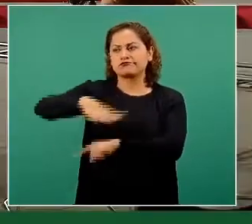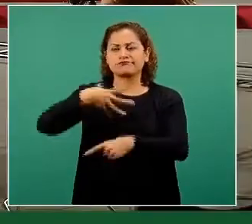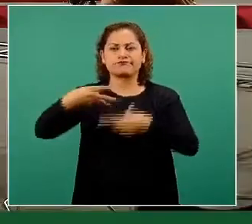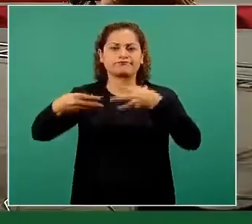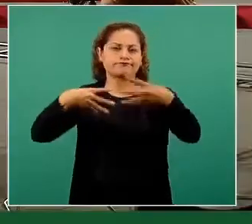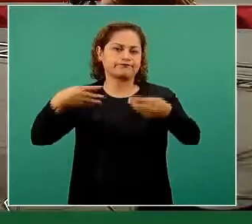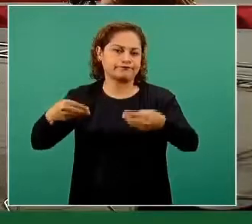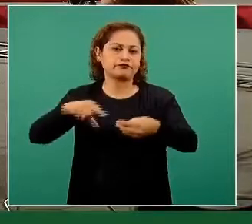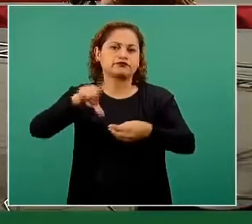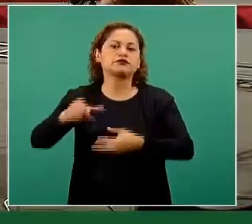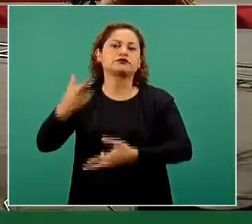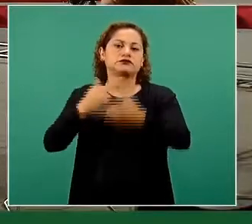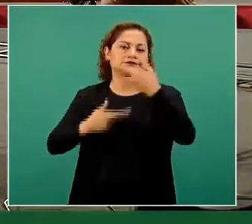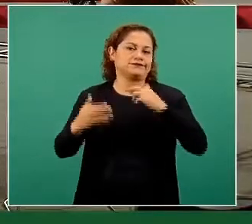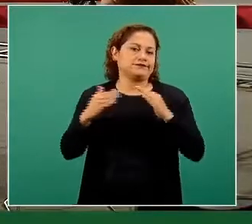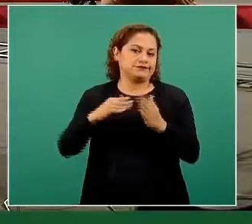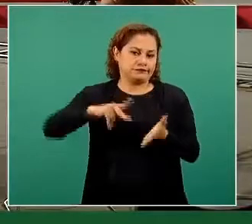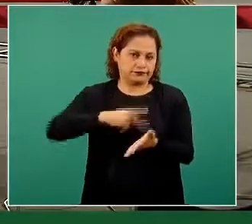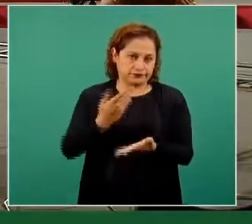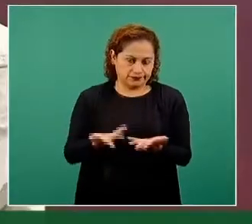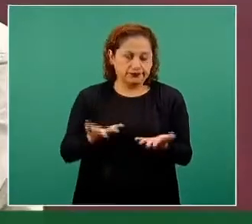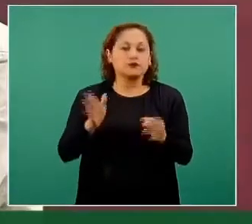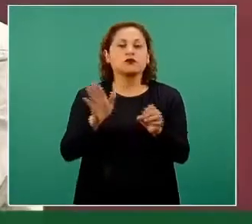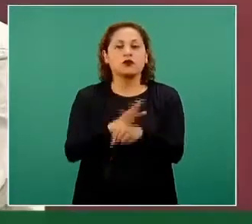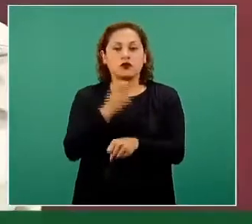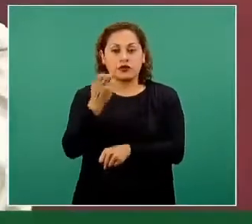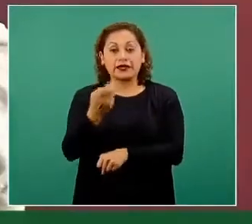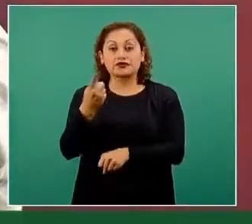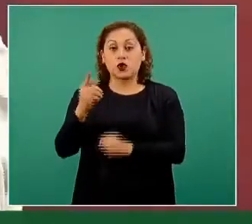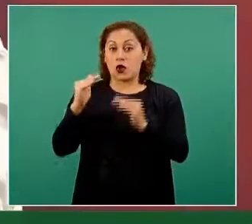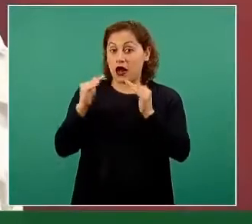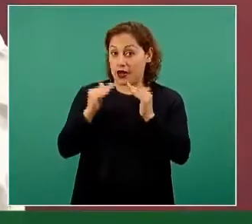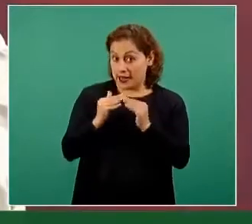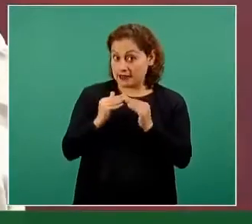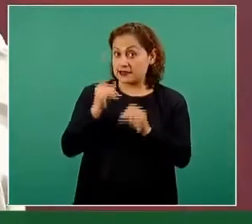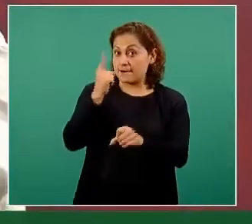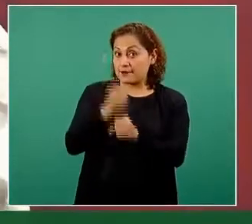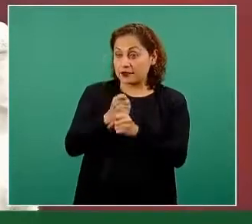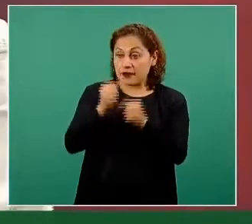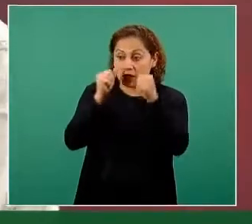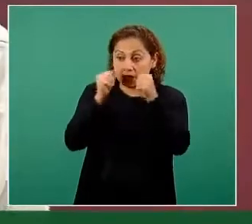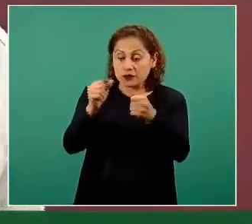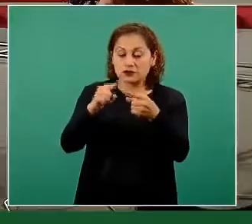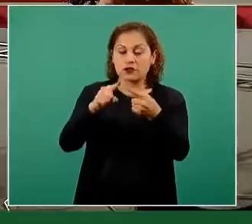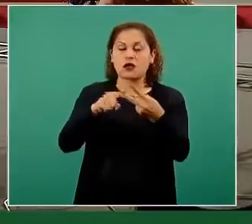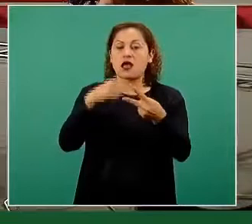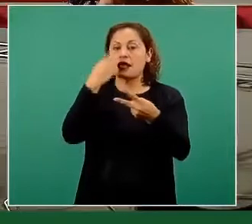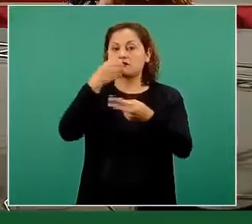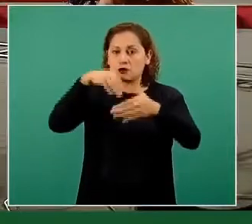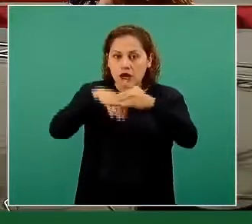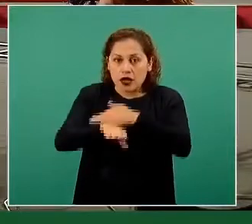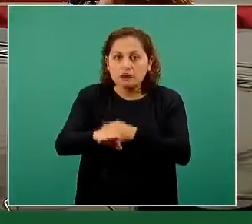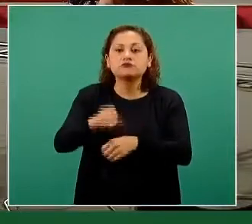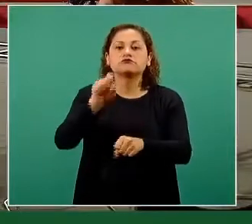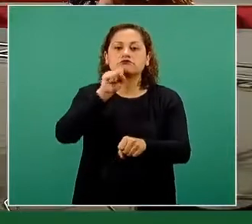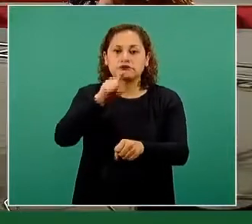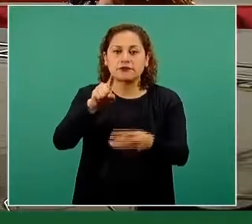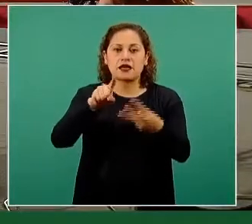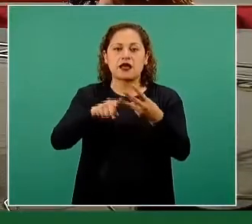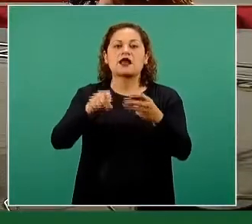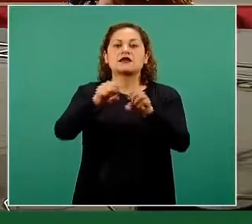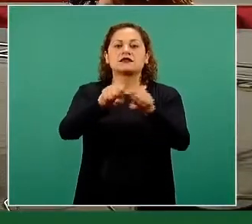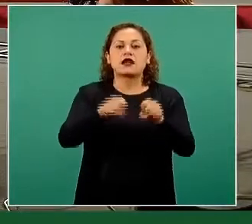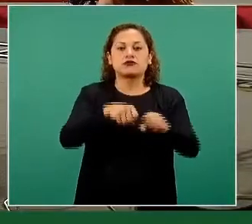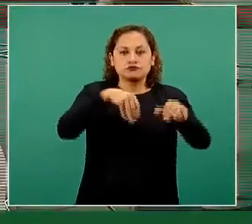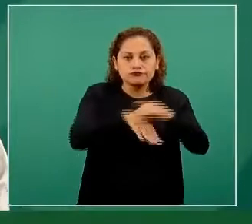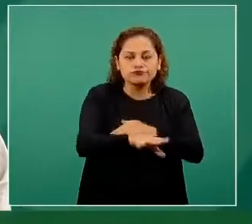modos va a haber tres niveles de filtro, en casa, en la puerta de la escuela, en la puerta del salón. Estas son algunas, pero en realidad